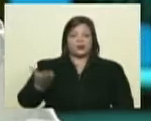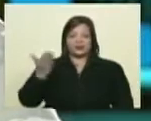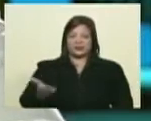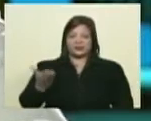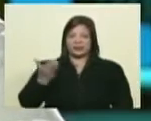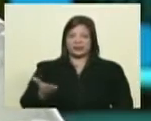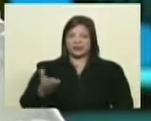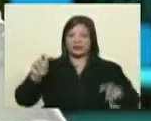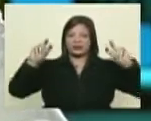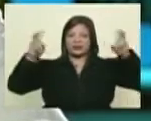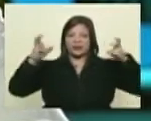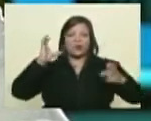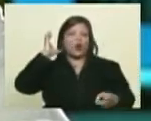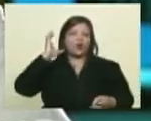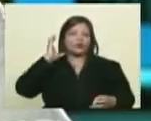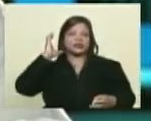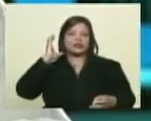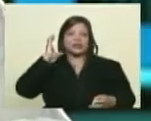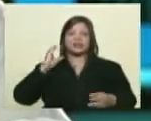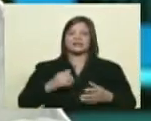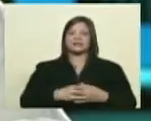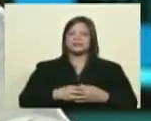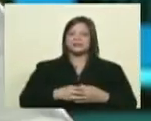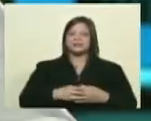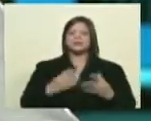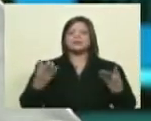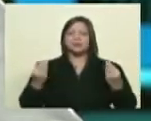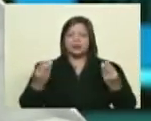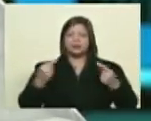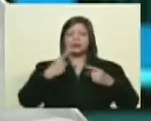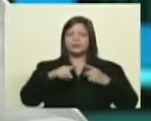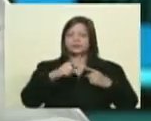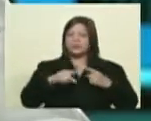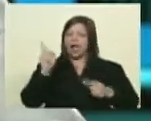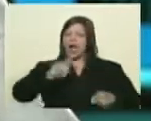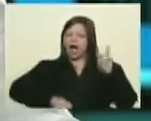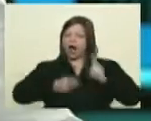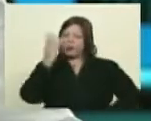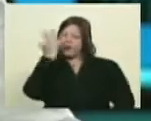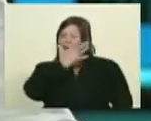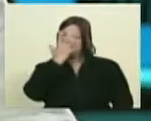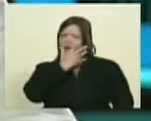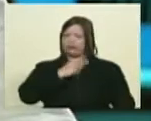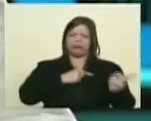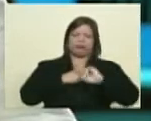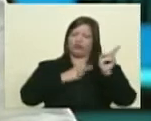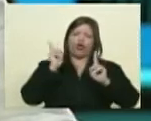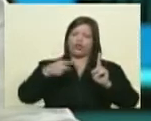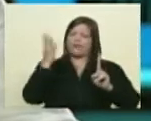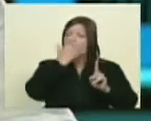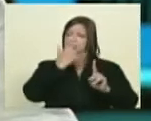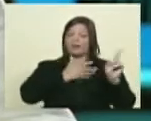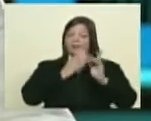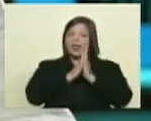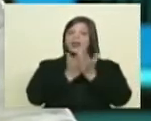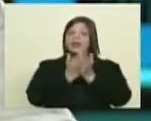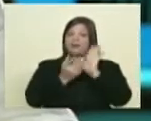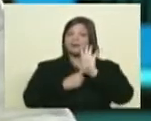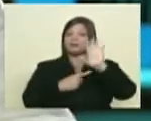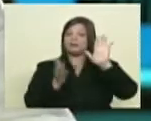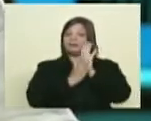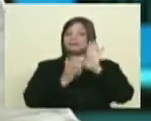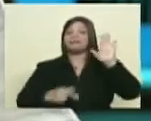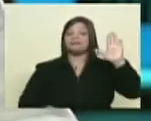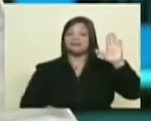sobre todo en el tema de conciencia y creo que en muchas ocasiones pues a veces se duda que no se debería entonces yo creo que este libro refuerza un poco